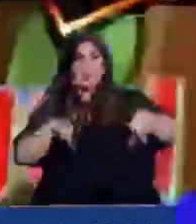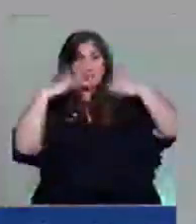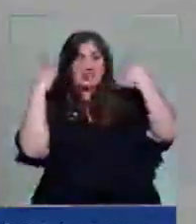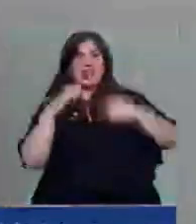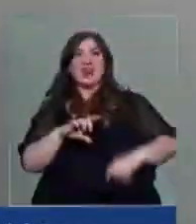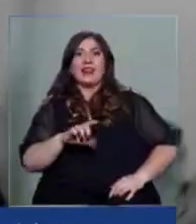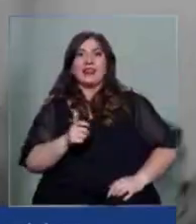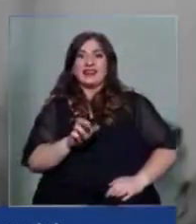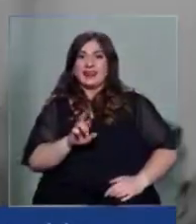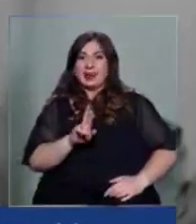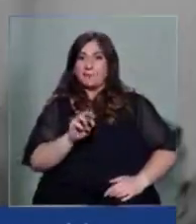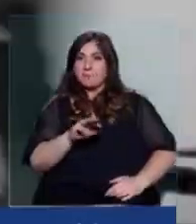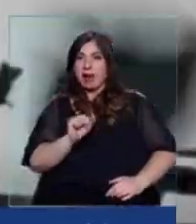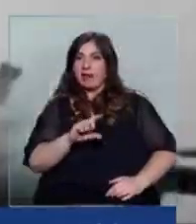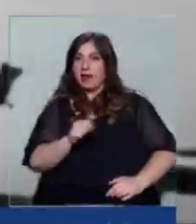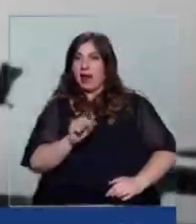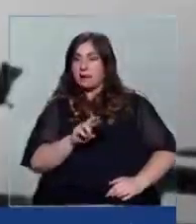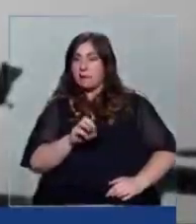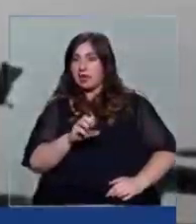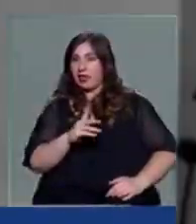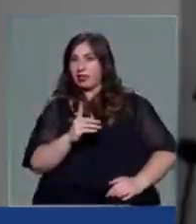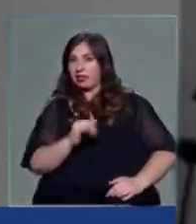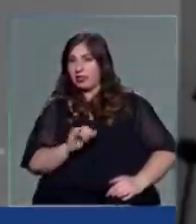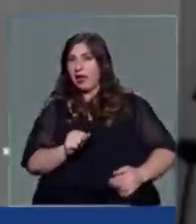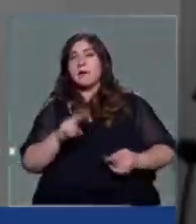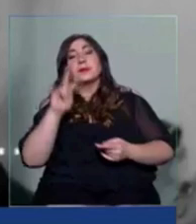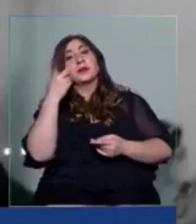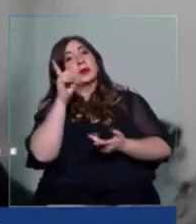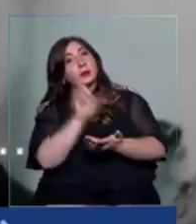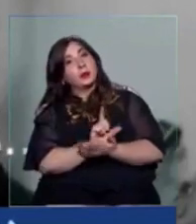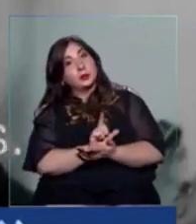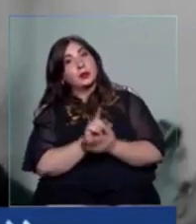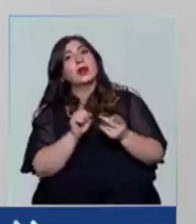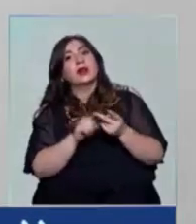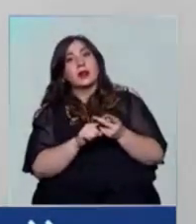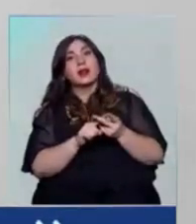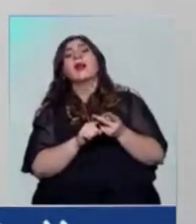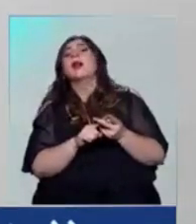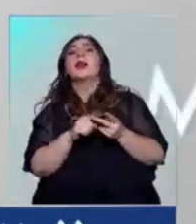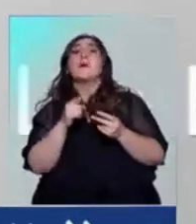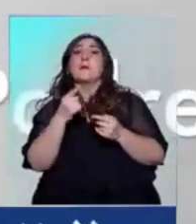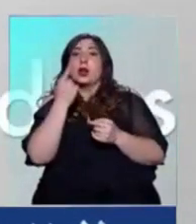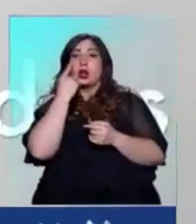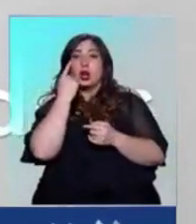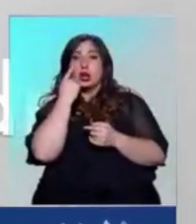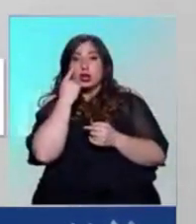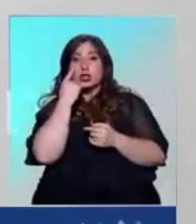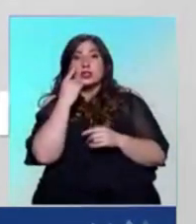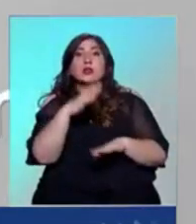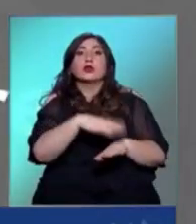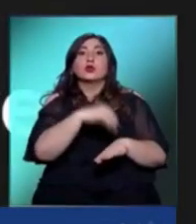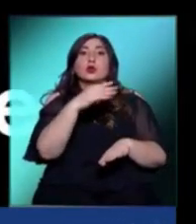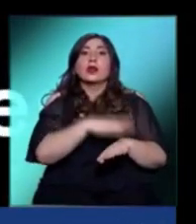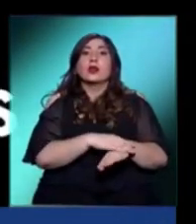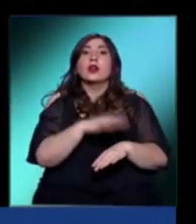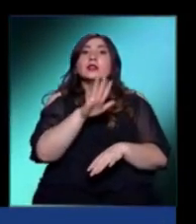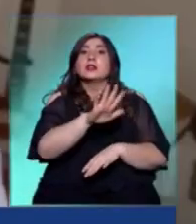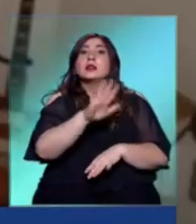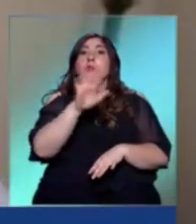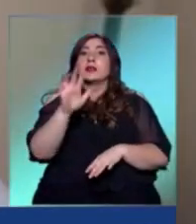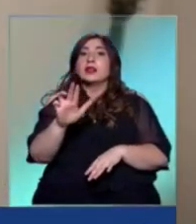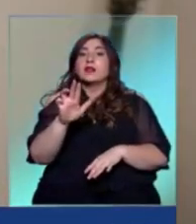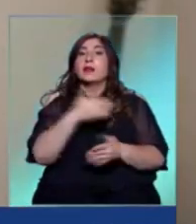Germán Garmendia en el segundo lugar de la lista. Ranking liderado por el reconocido youtuber sueco con 59